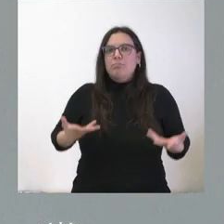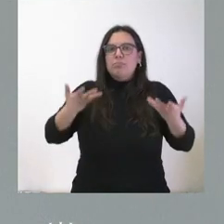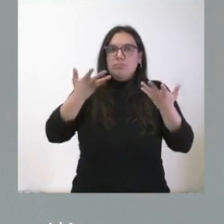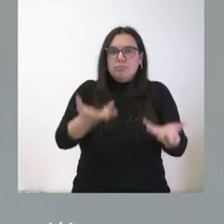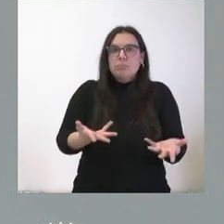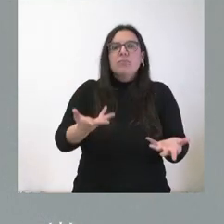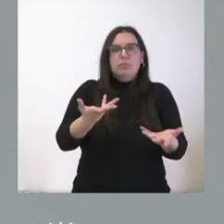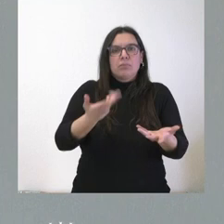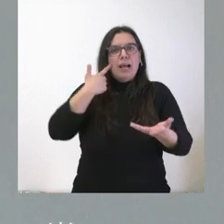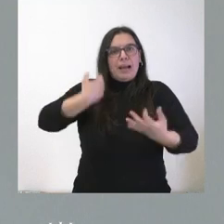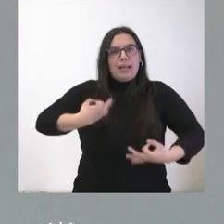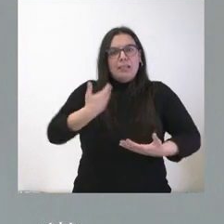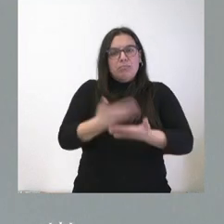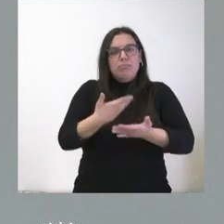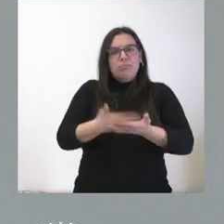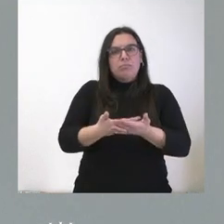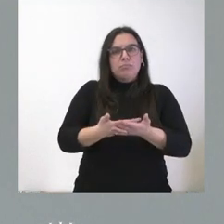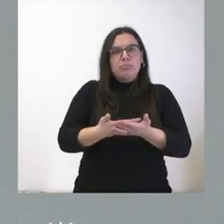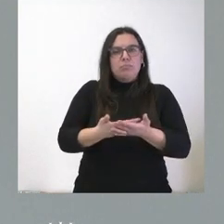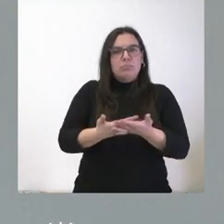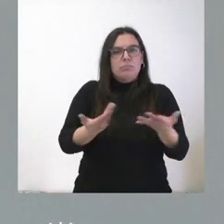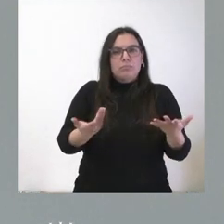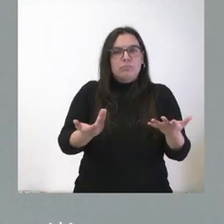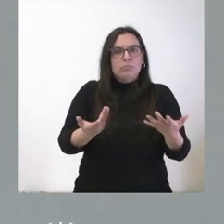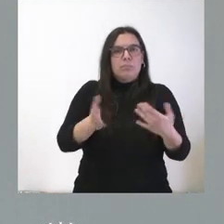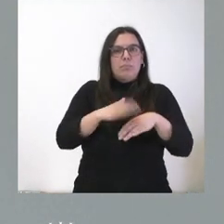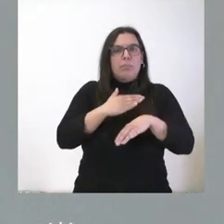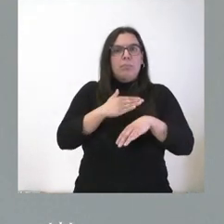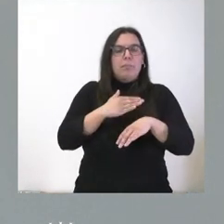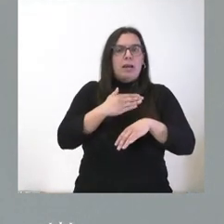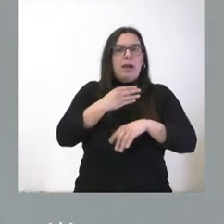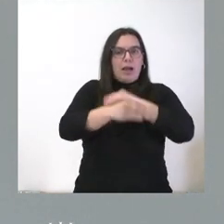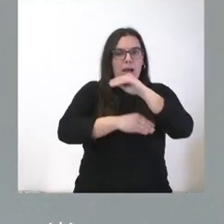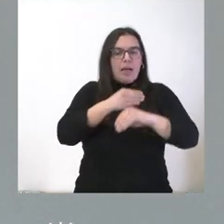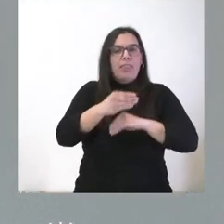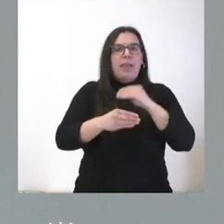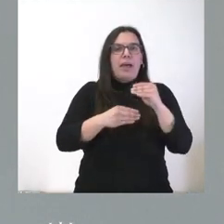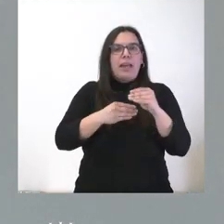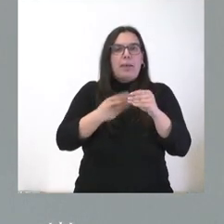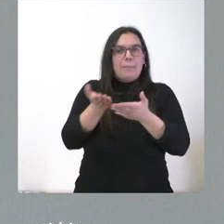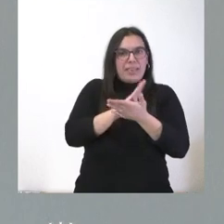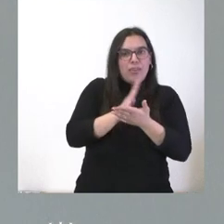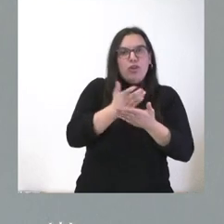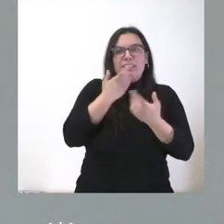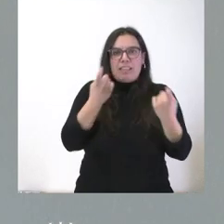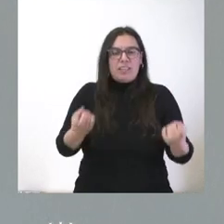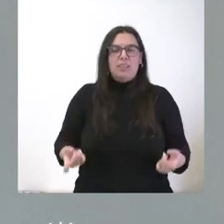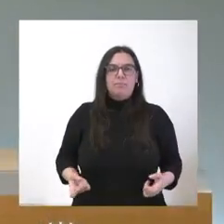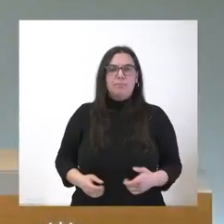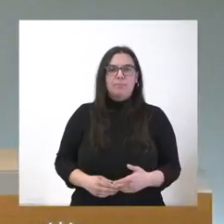que ofrecemos garantía en torno a la realización de ese tipo de mediaciones, si fuera preciso.